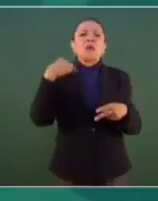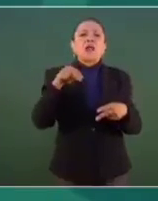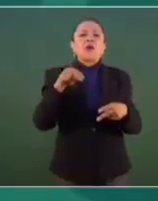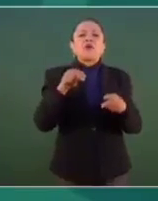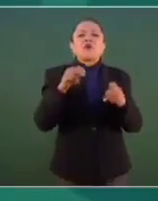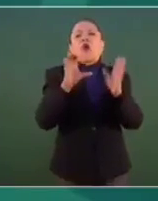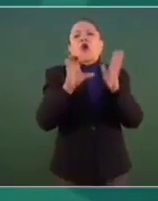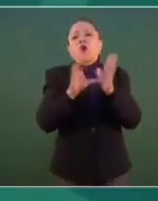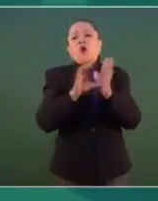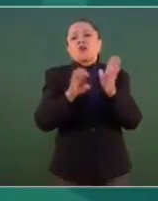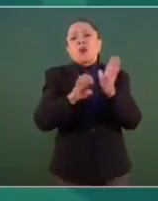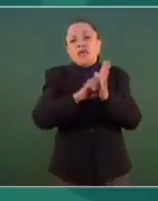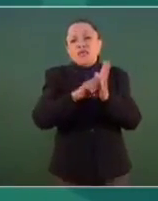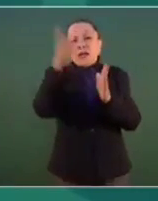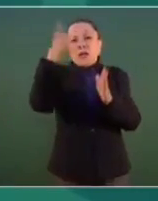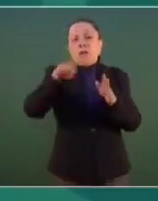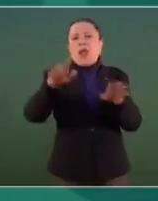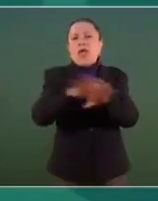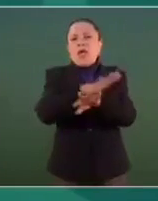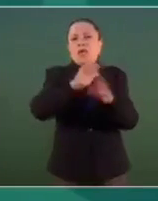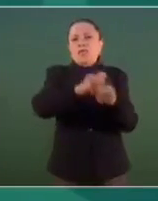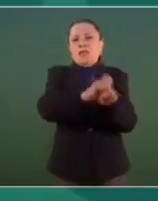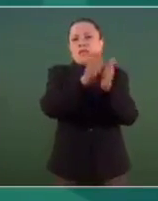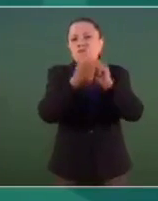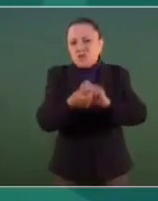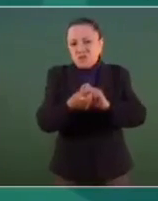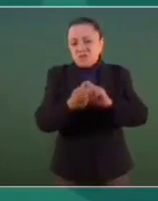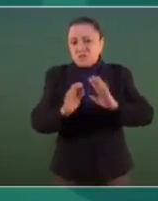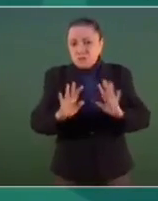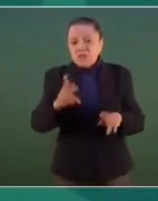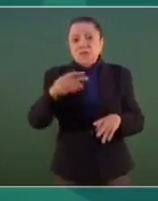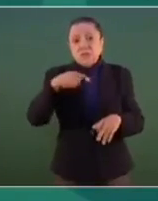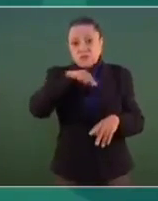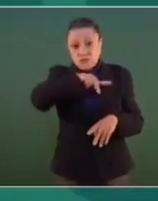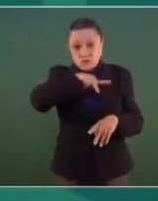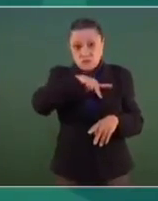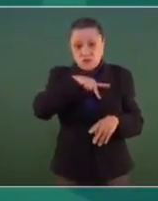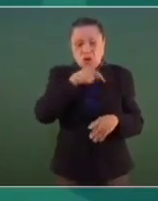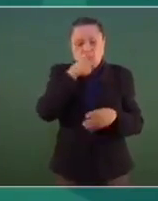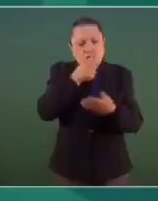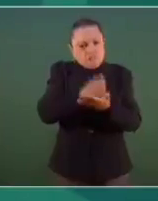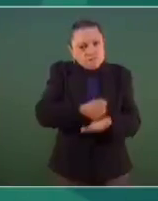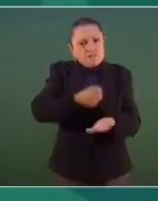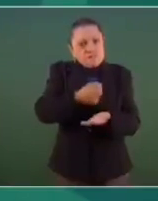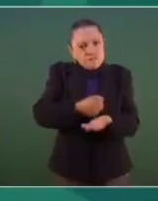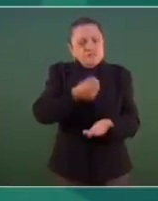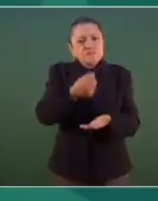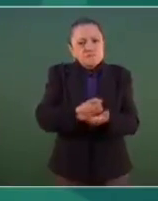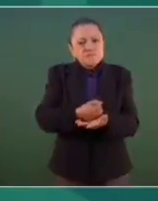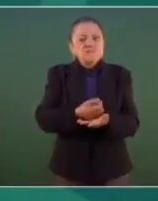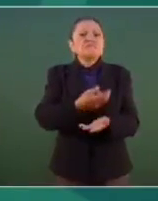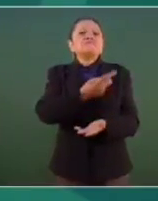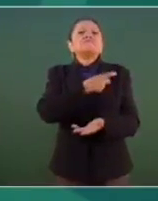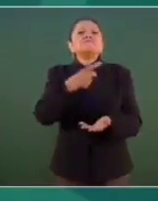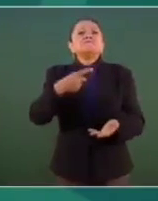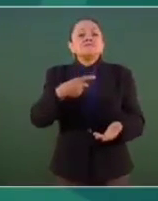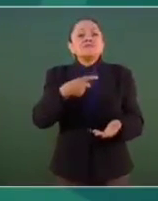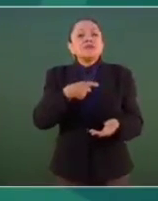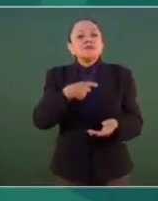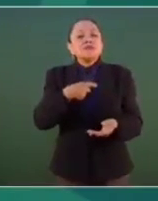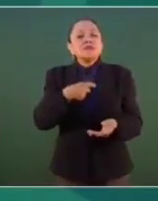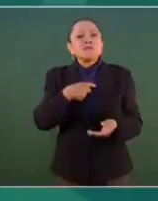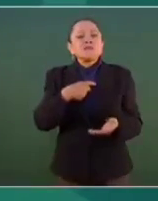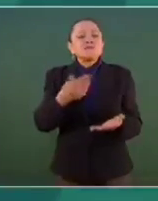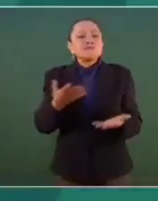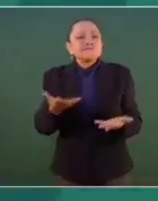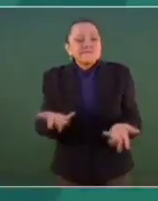Yo he estado insistiendo en que debemos de tener una